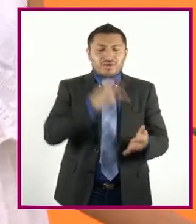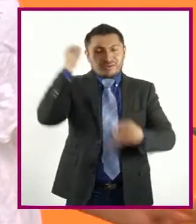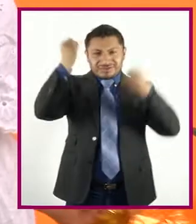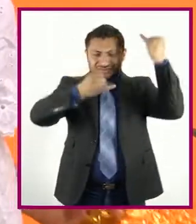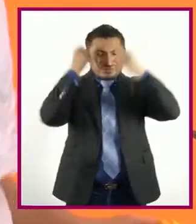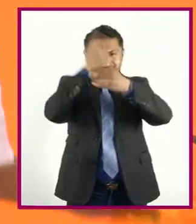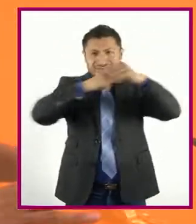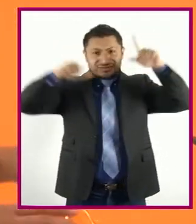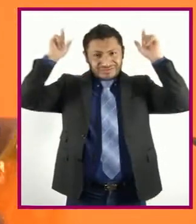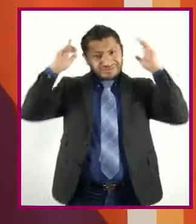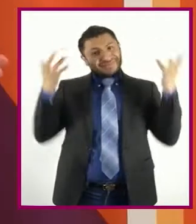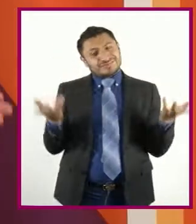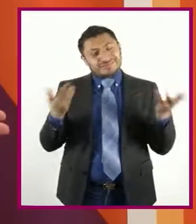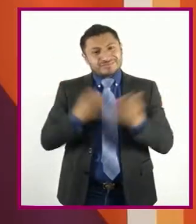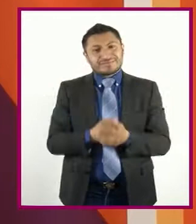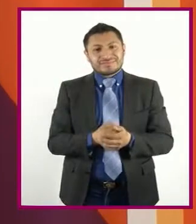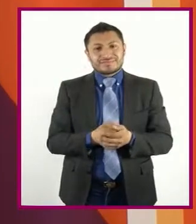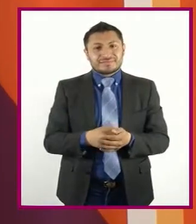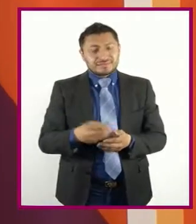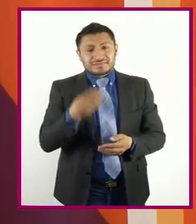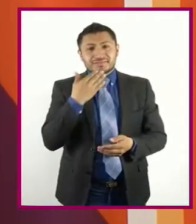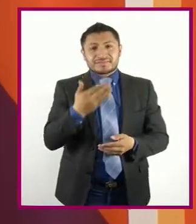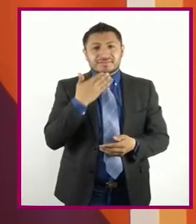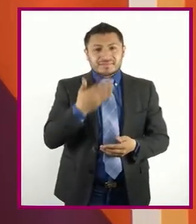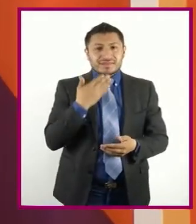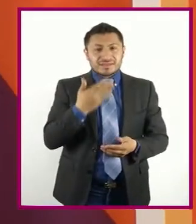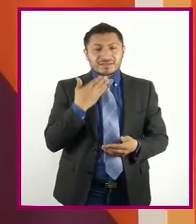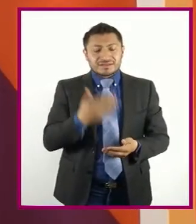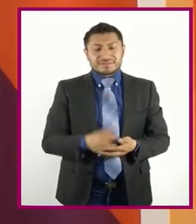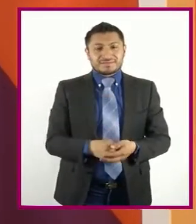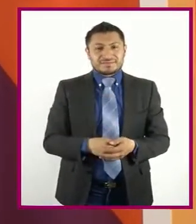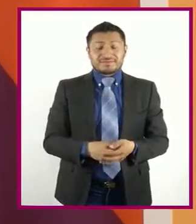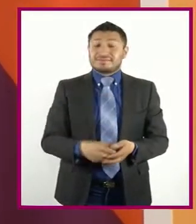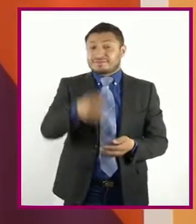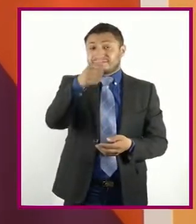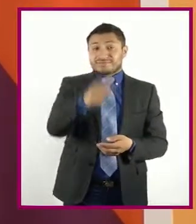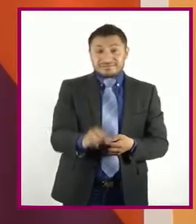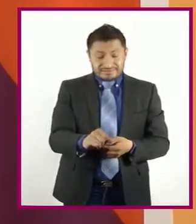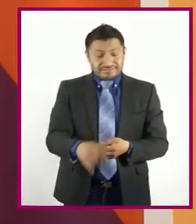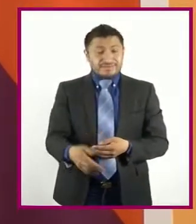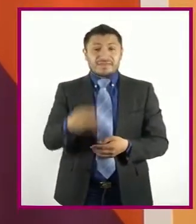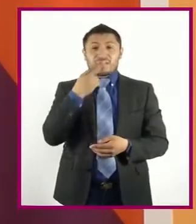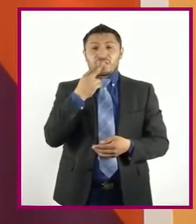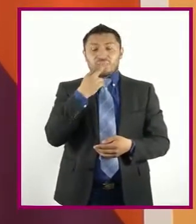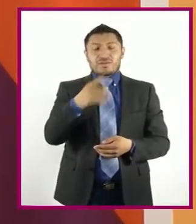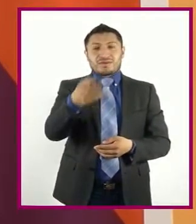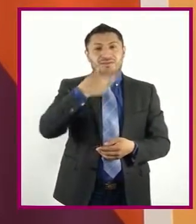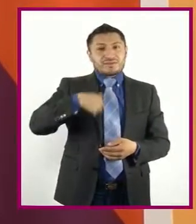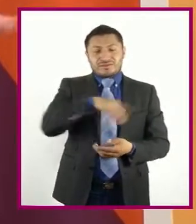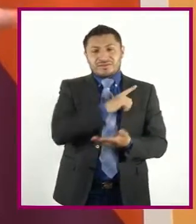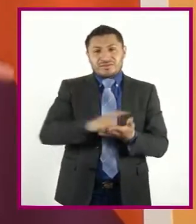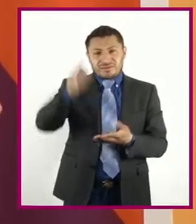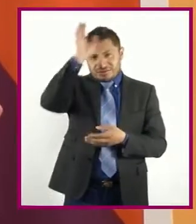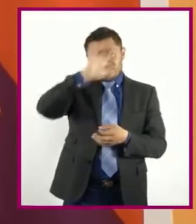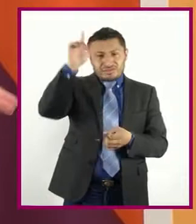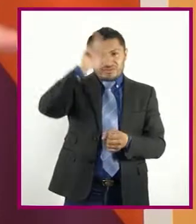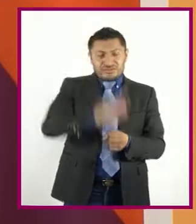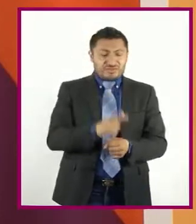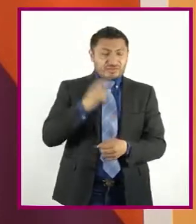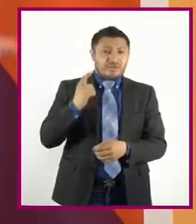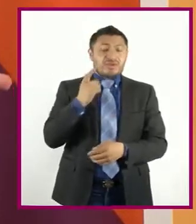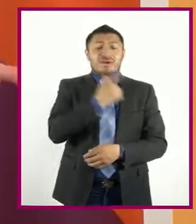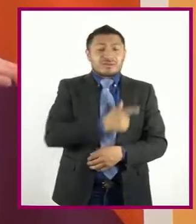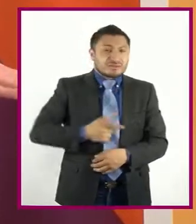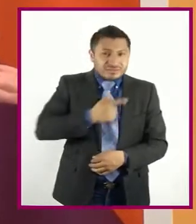¡Sí! Muy bien Muy bien Y así Podemos ejercer Nuestro derecho cultural A disfr